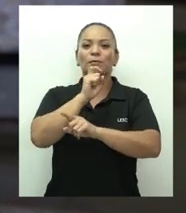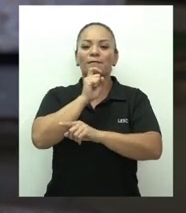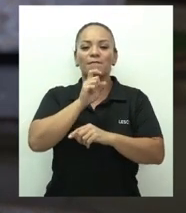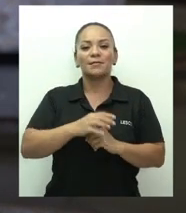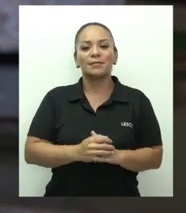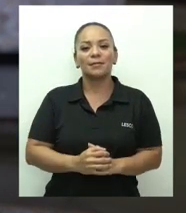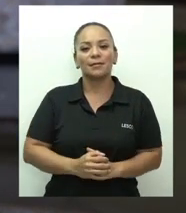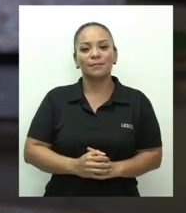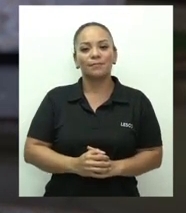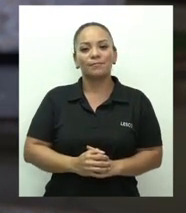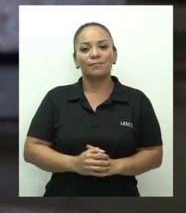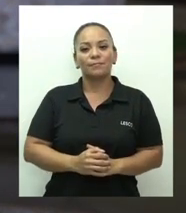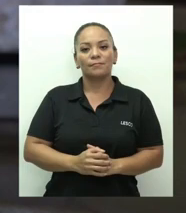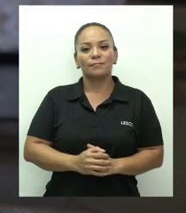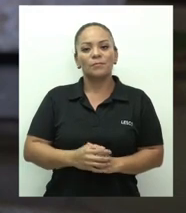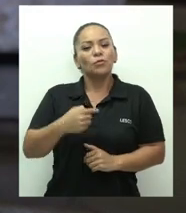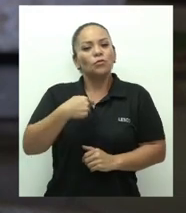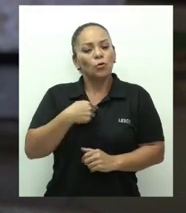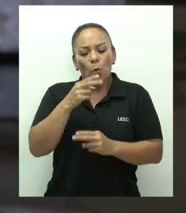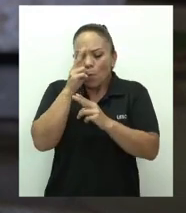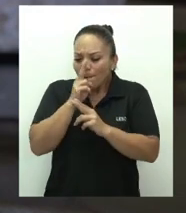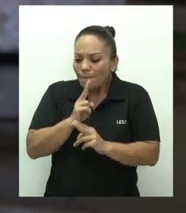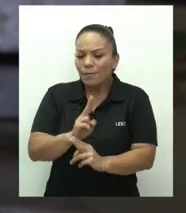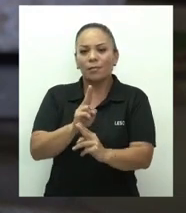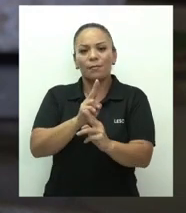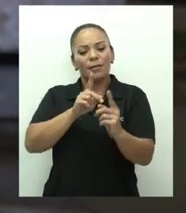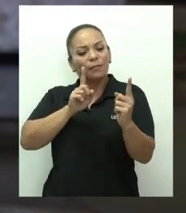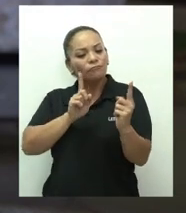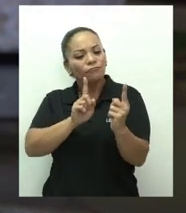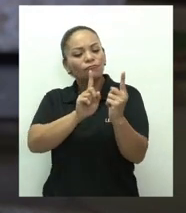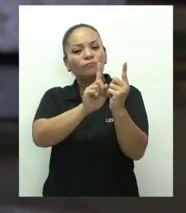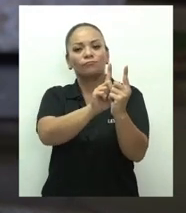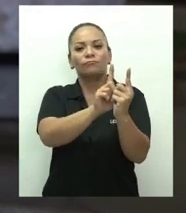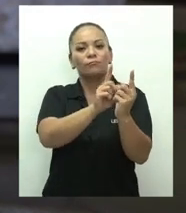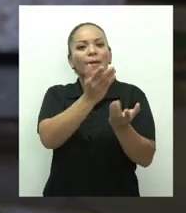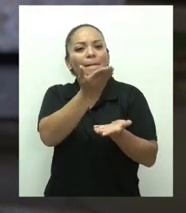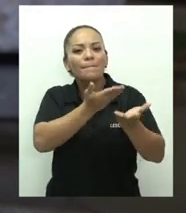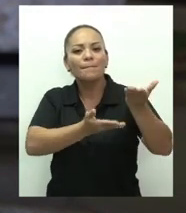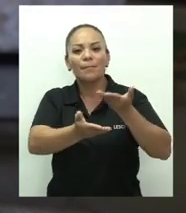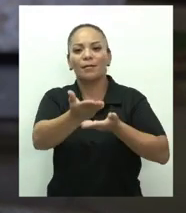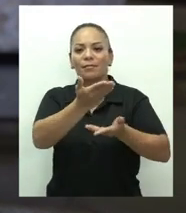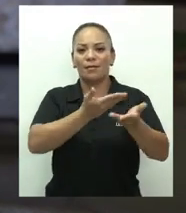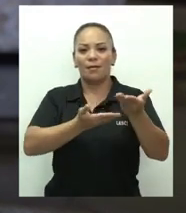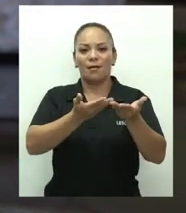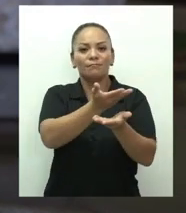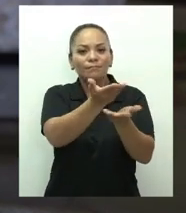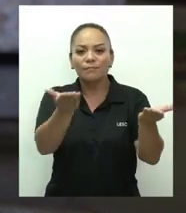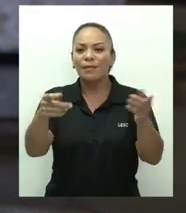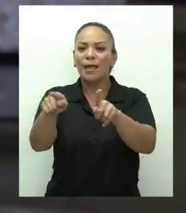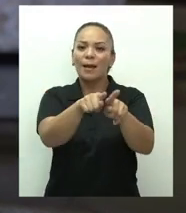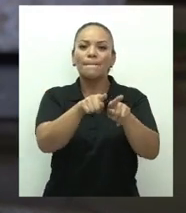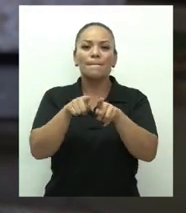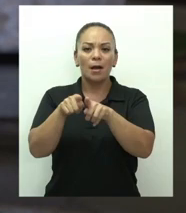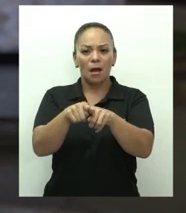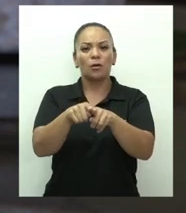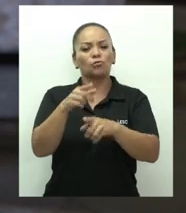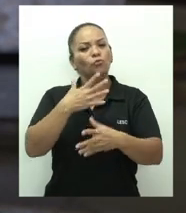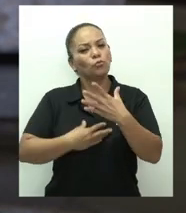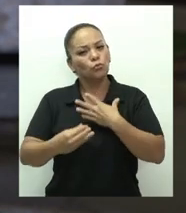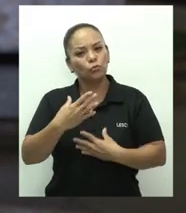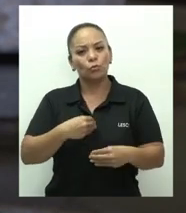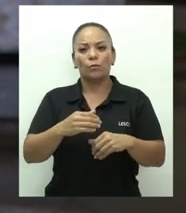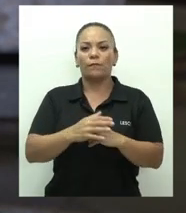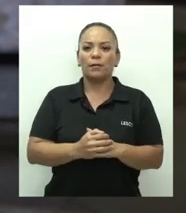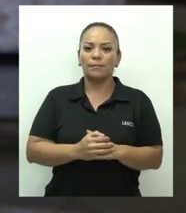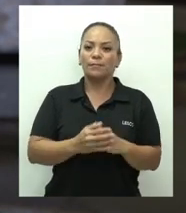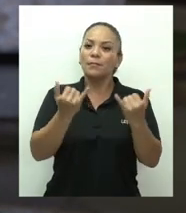Por eso me acerco con humildad y genuina empatía a mis hermanos en crisis. Este es